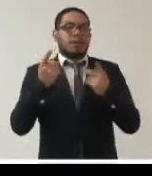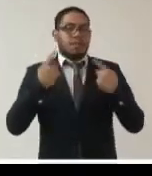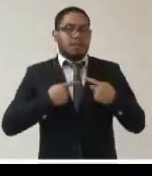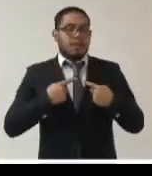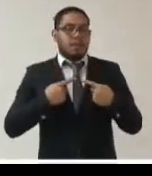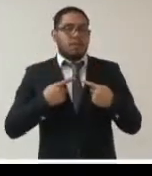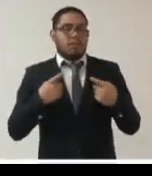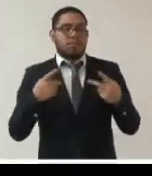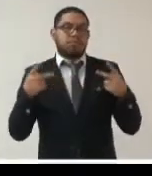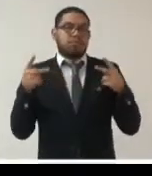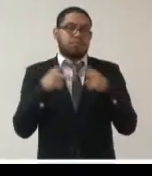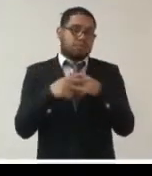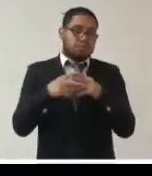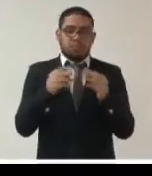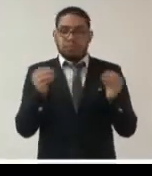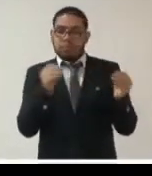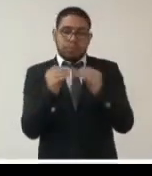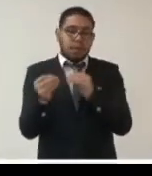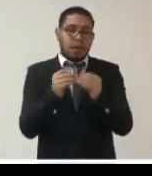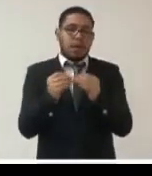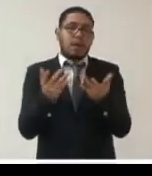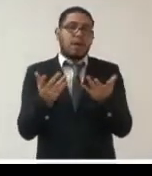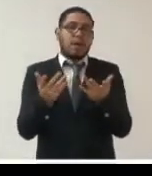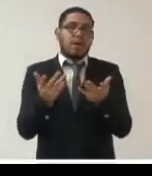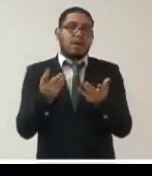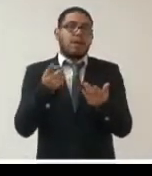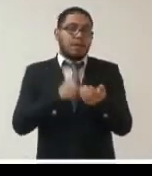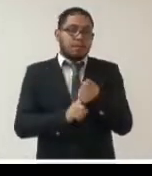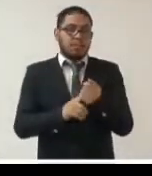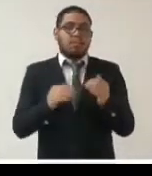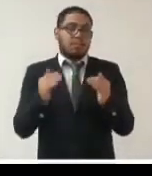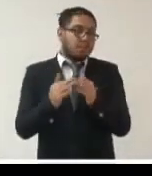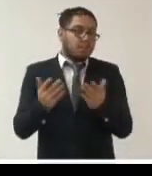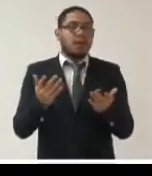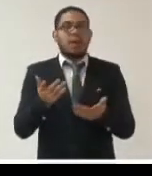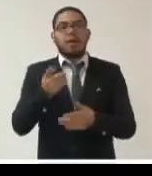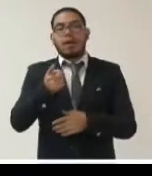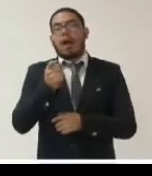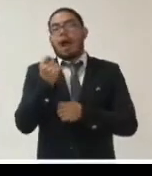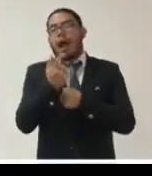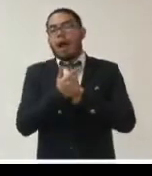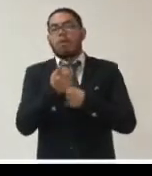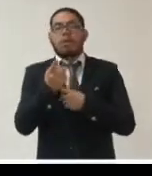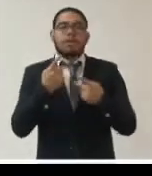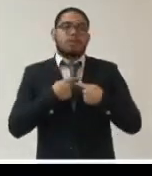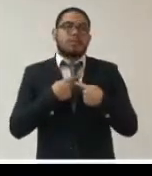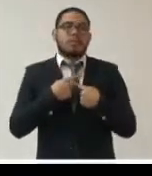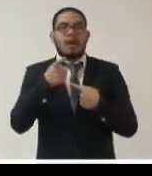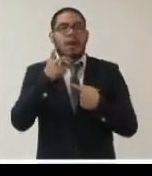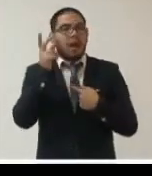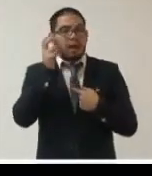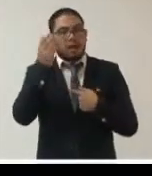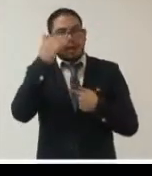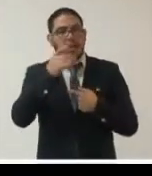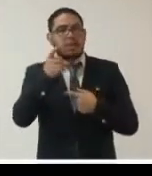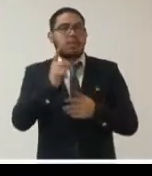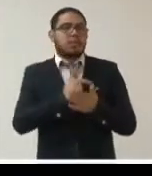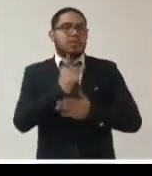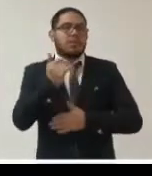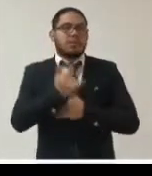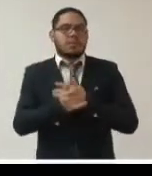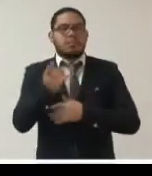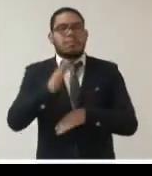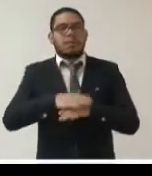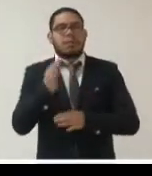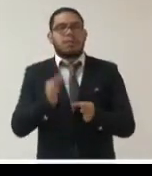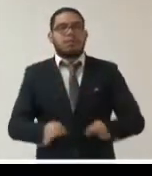también ha aumentado la violencia digital yo creo que algunos y algunos de los comisionados ya me han escuchado un proyecto muy importante